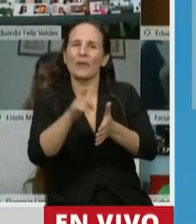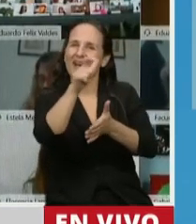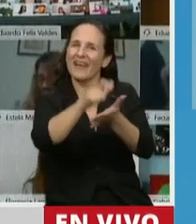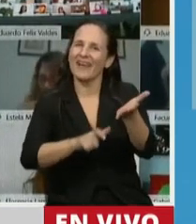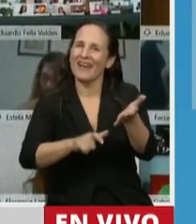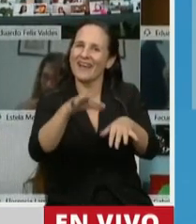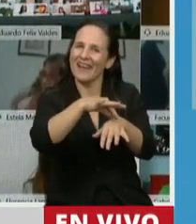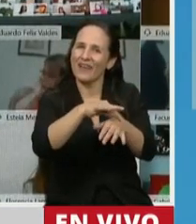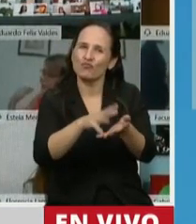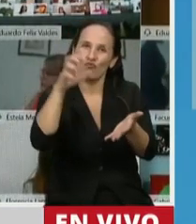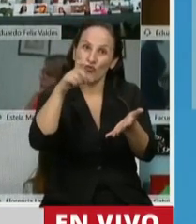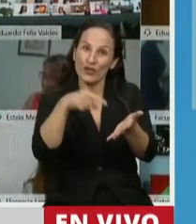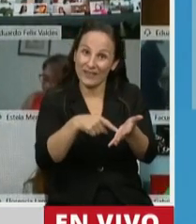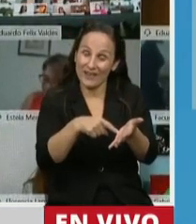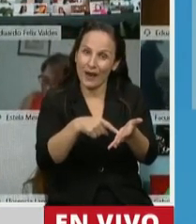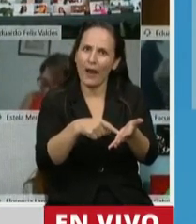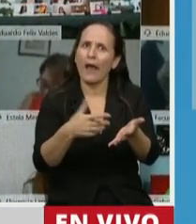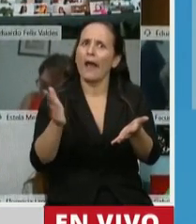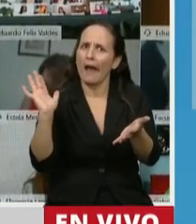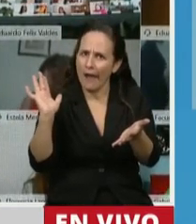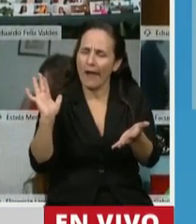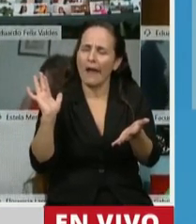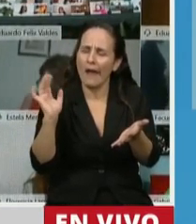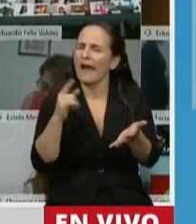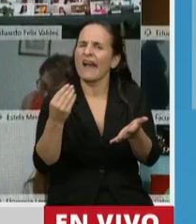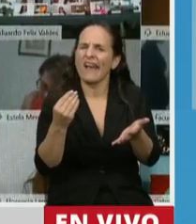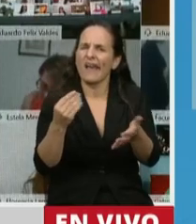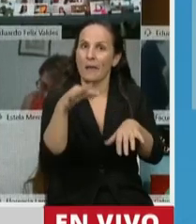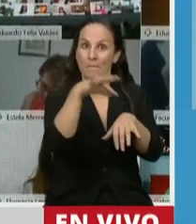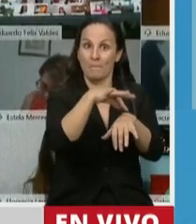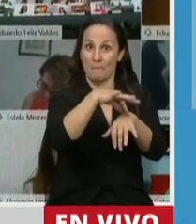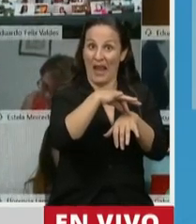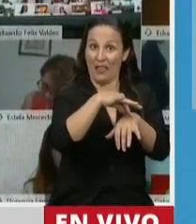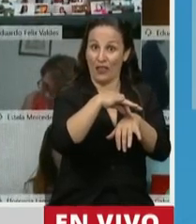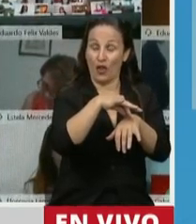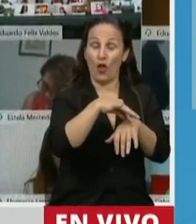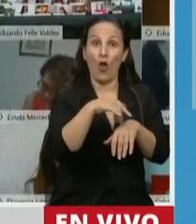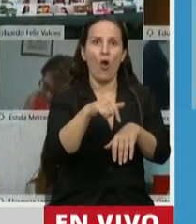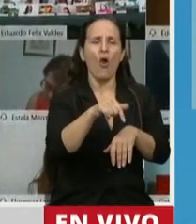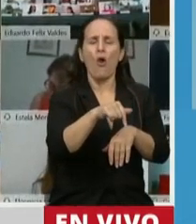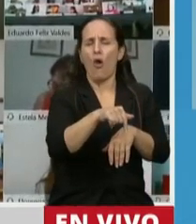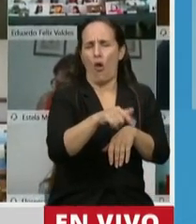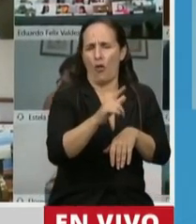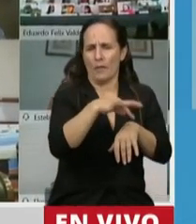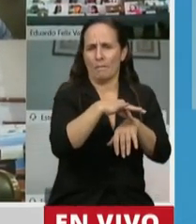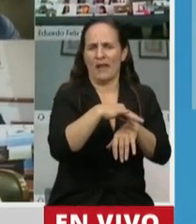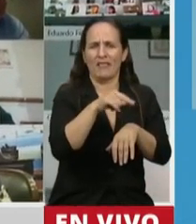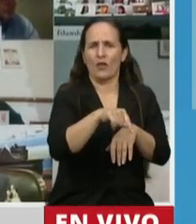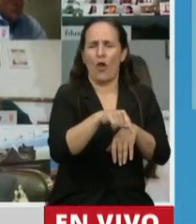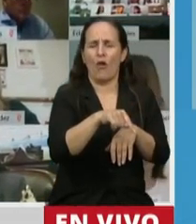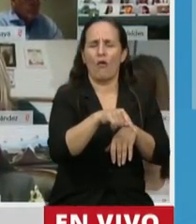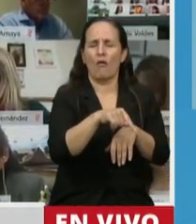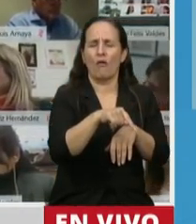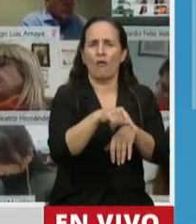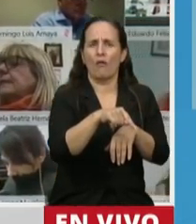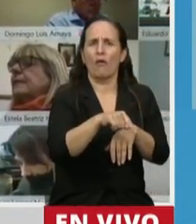digitales, que tiene que ver con la posibilidad de que el médico que hoy es el que, en primera instancia,